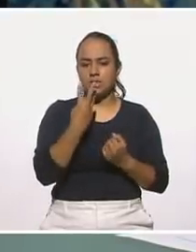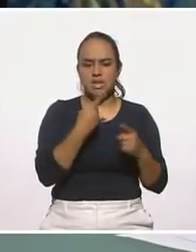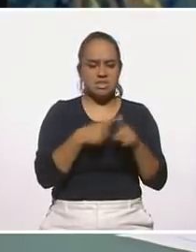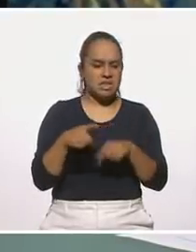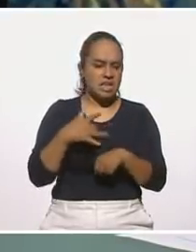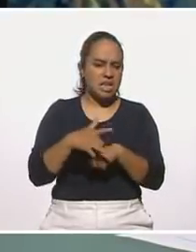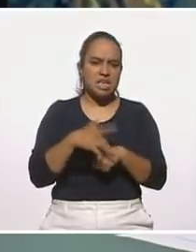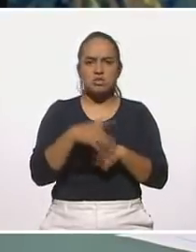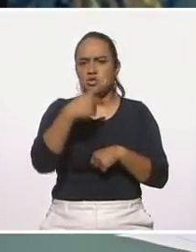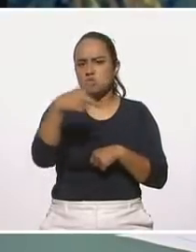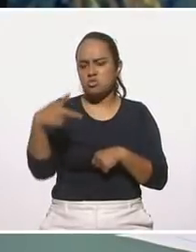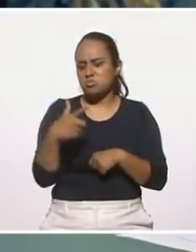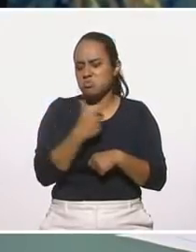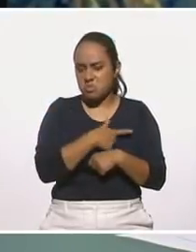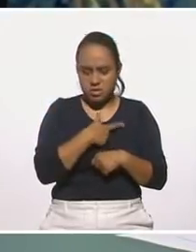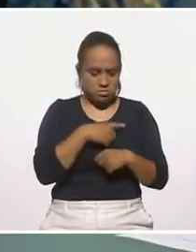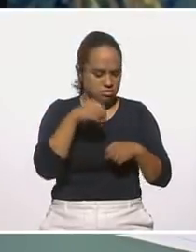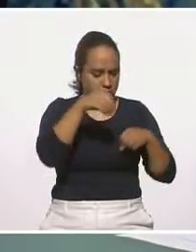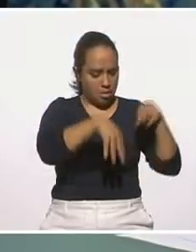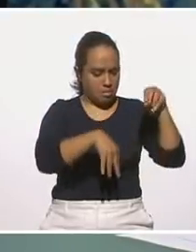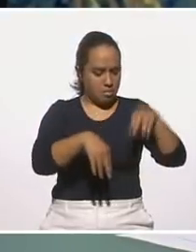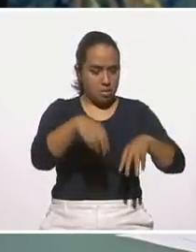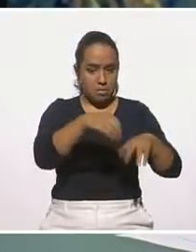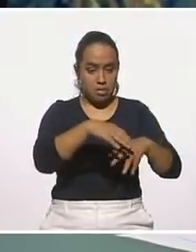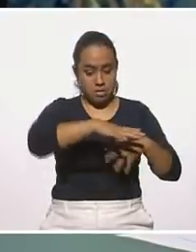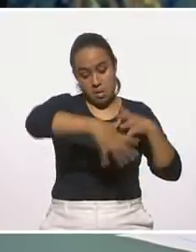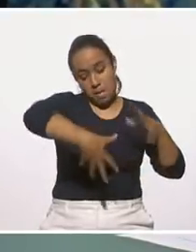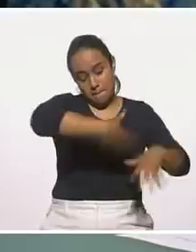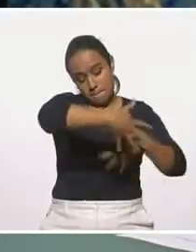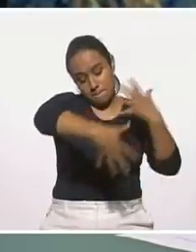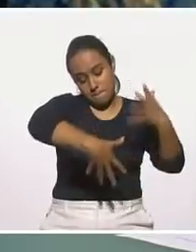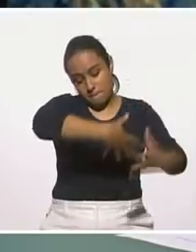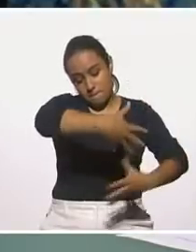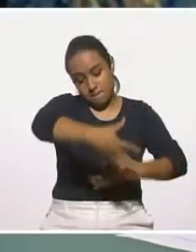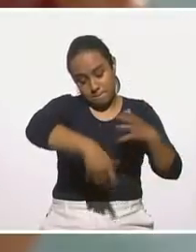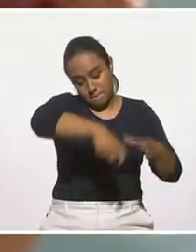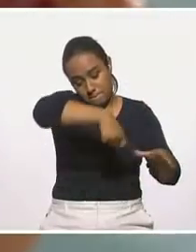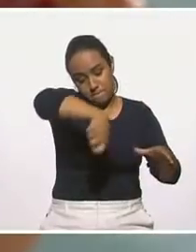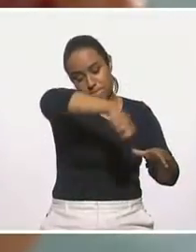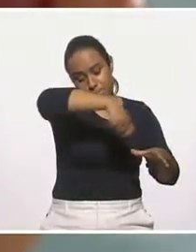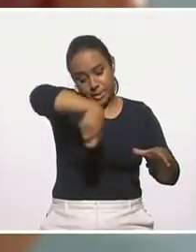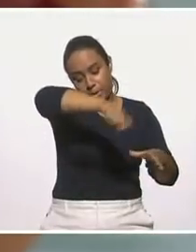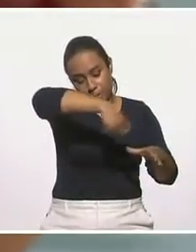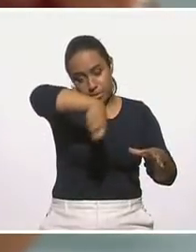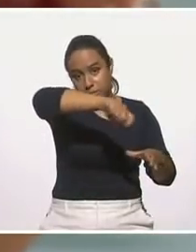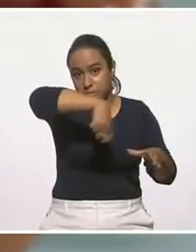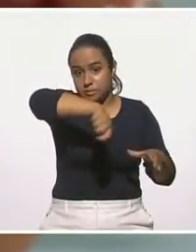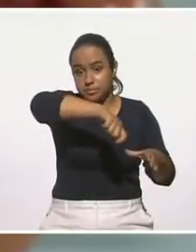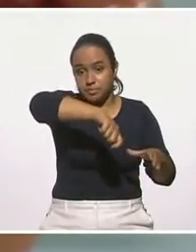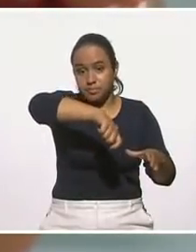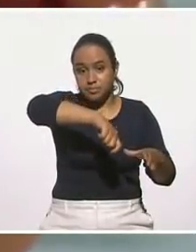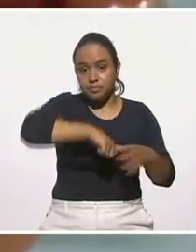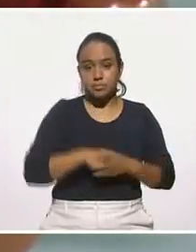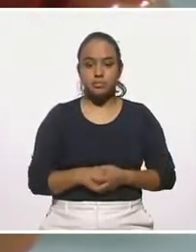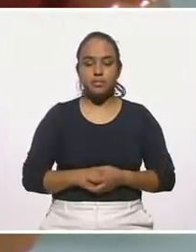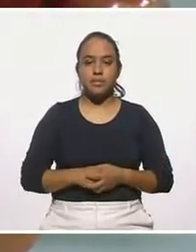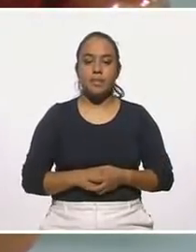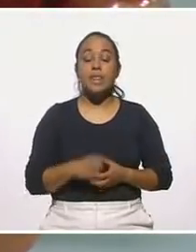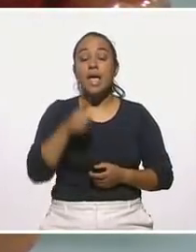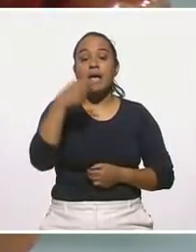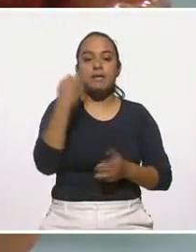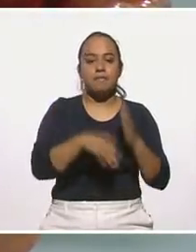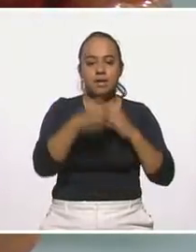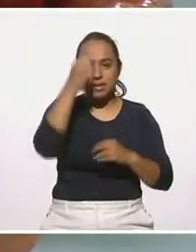quesos o de lo que tengan en el refri. Ok. Todo lo revolvemos y los ponemos, ah, se me pasaba